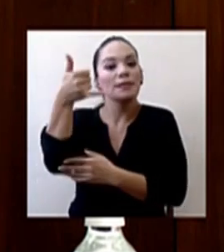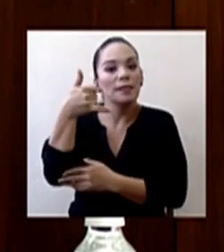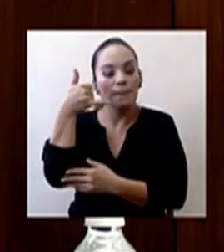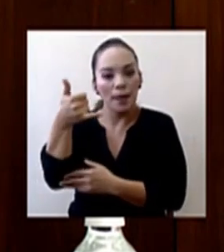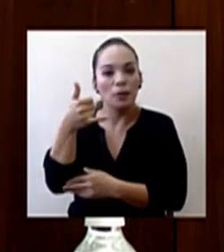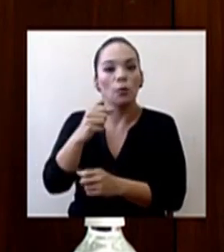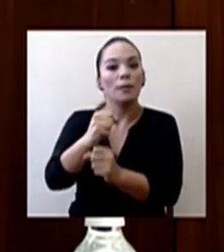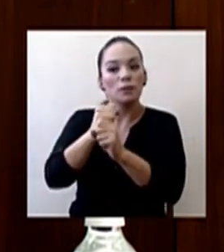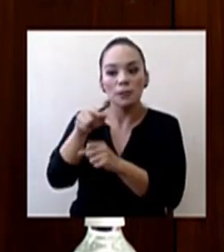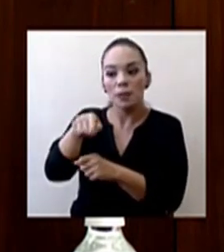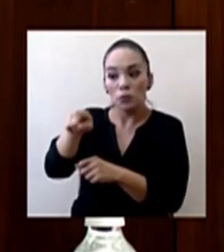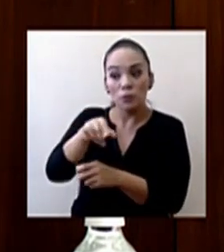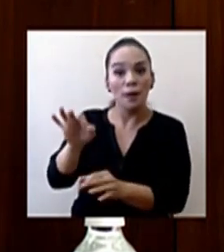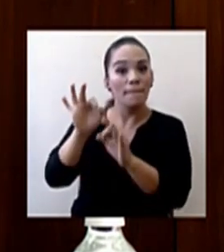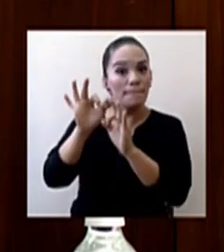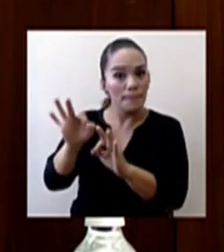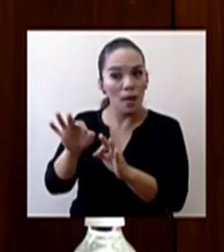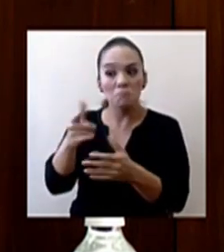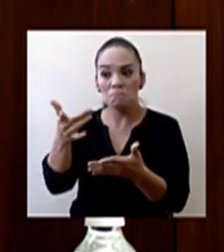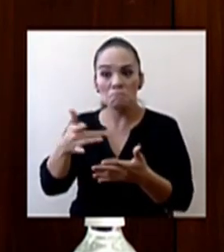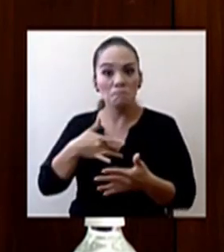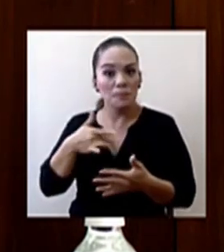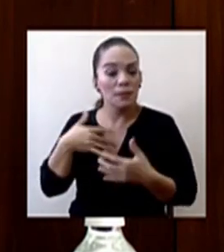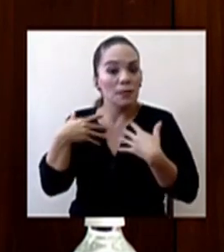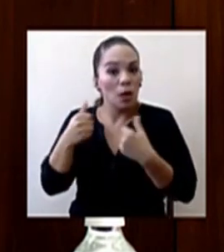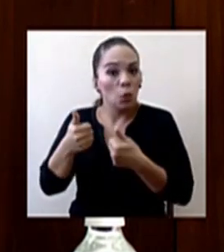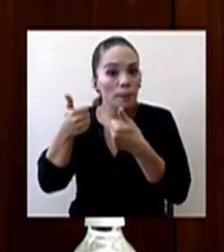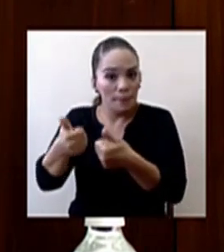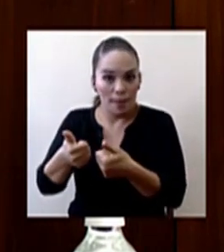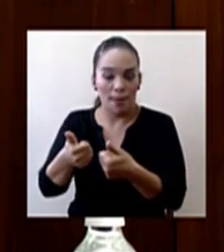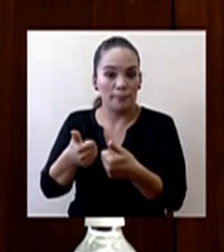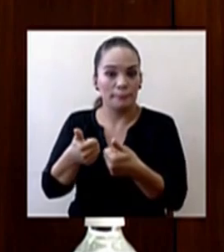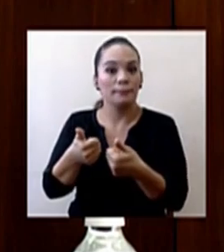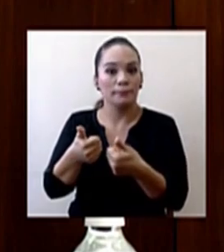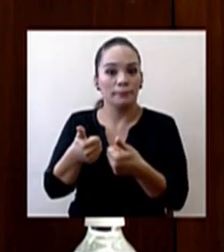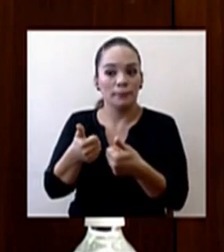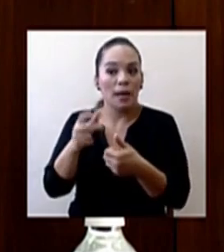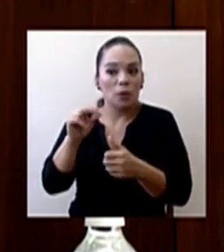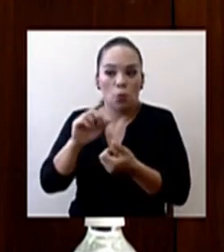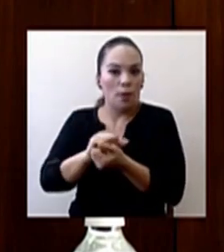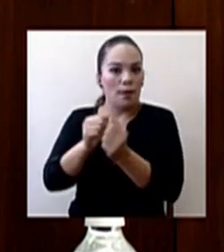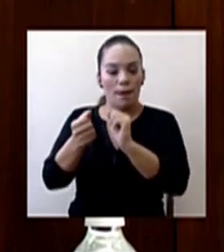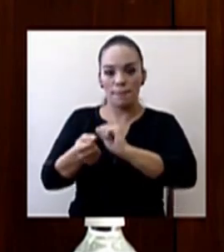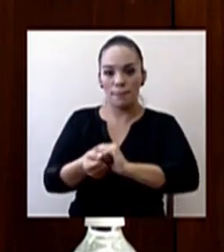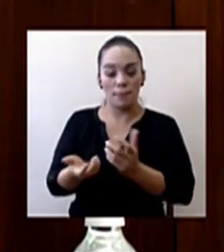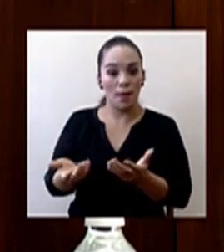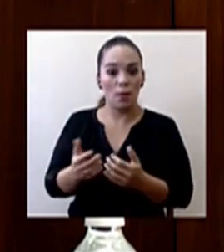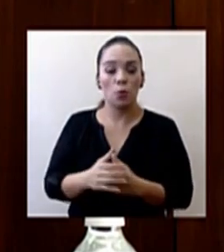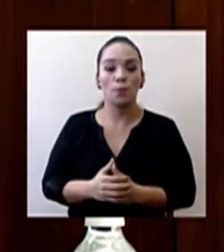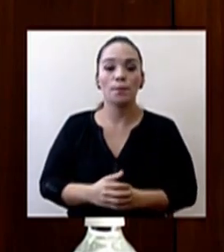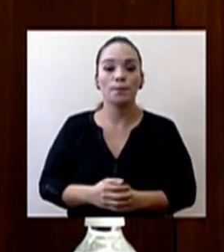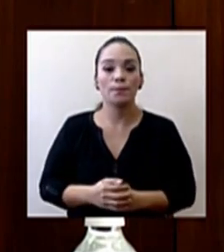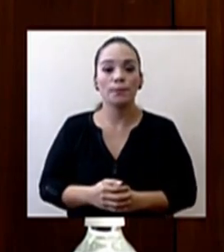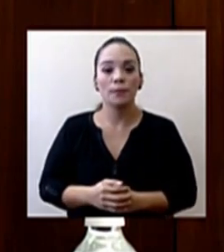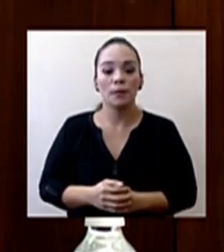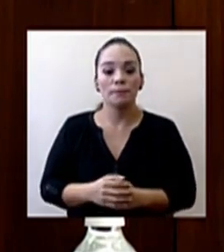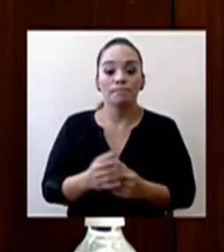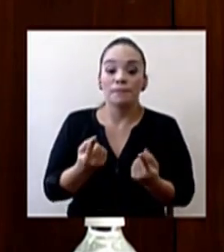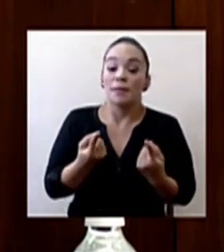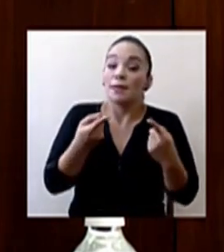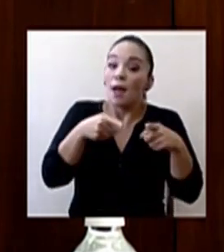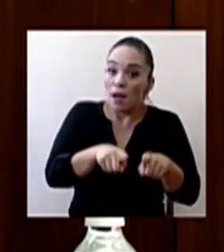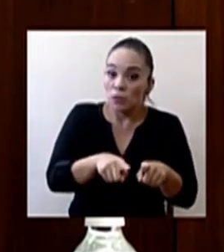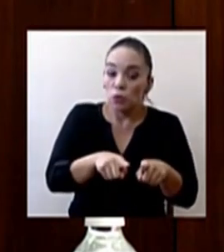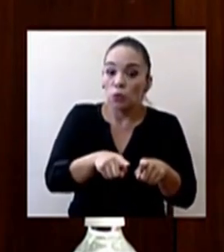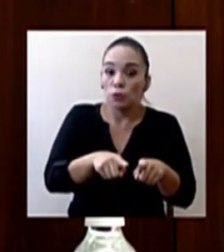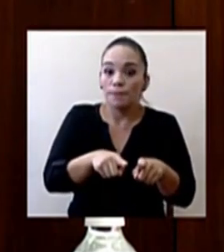de que estén bien, cuál es su estado de salud, que no haya variado para lo peor. Y en los casos donde